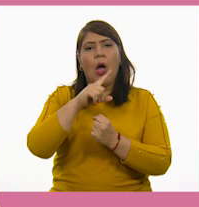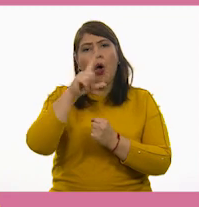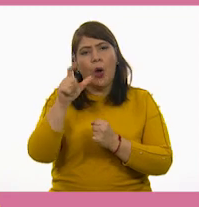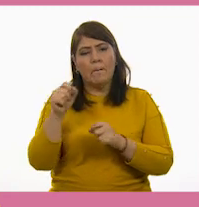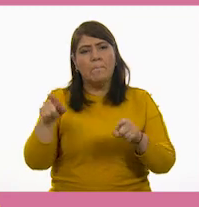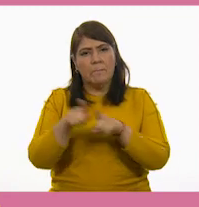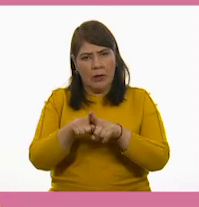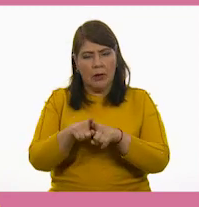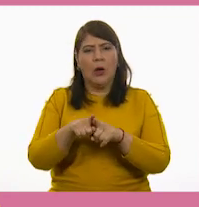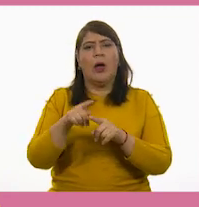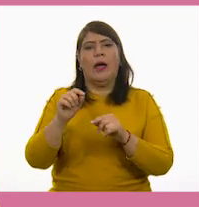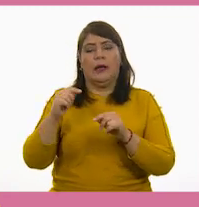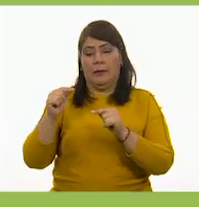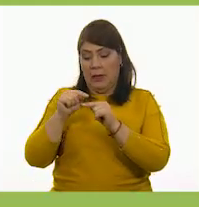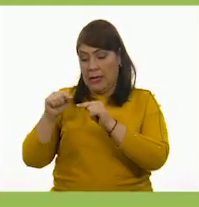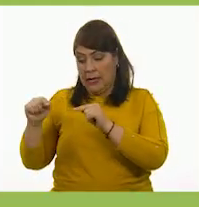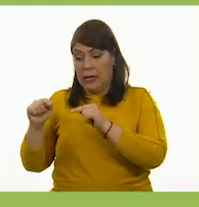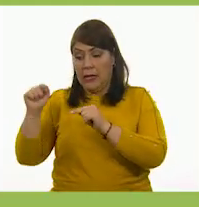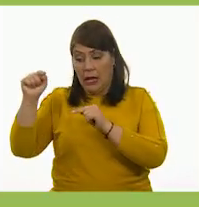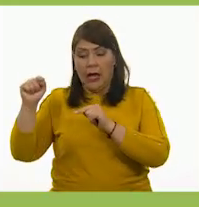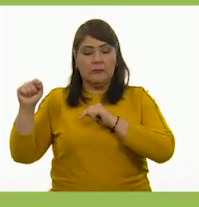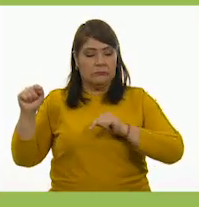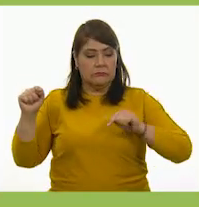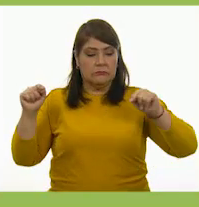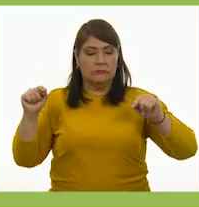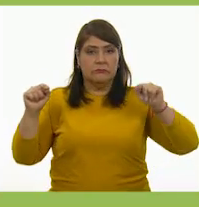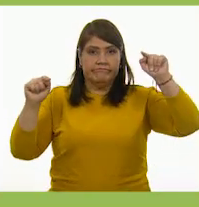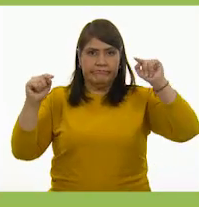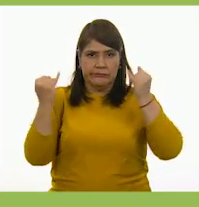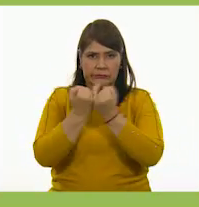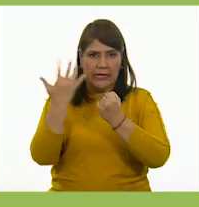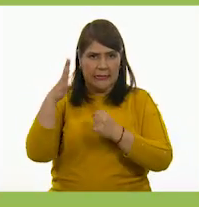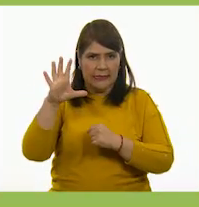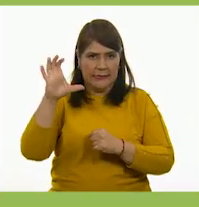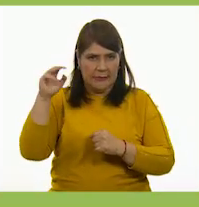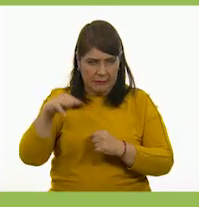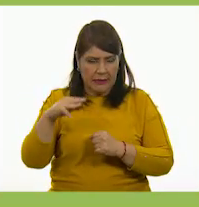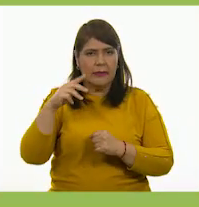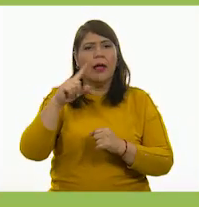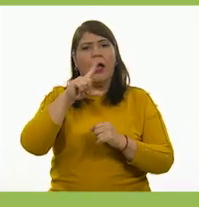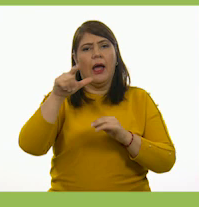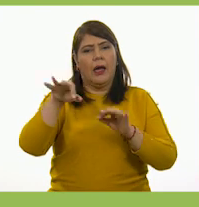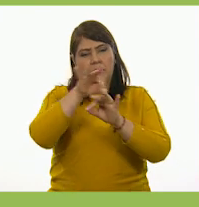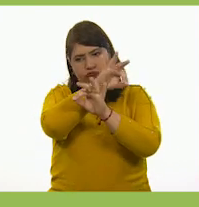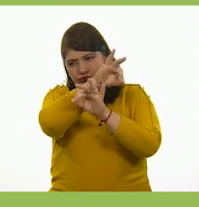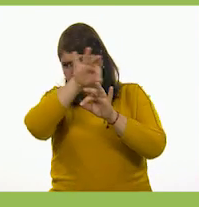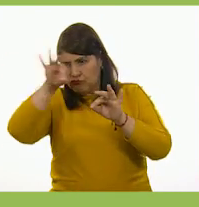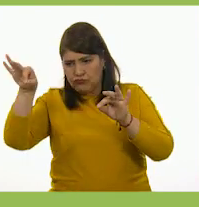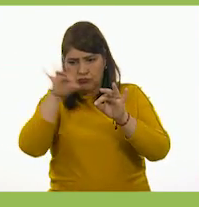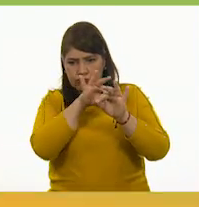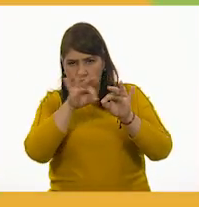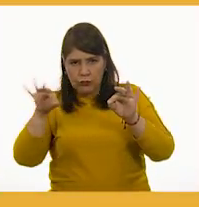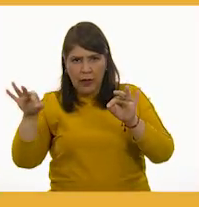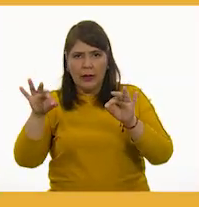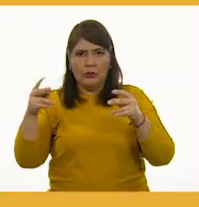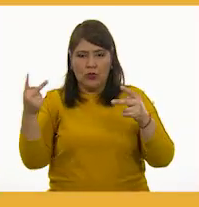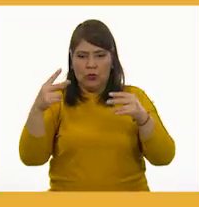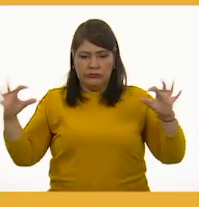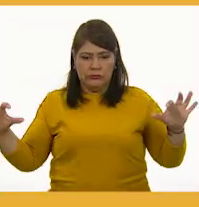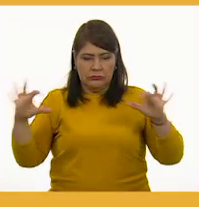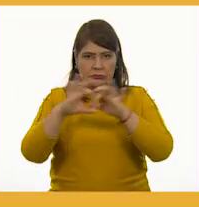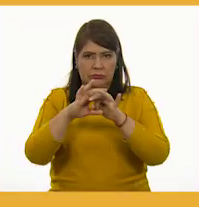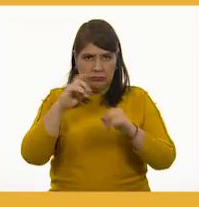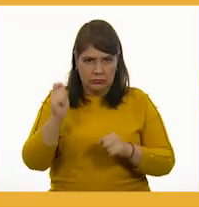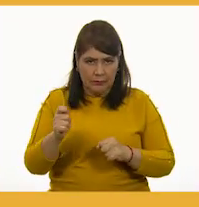anterior del otro lado de la playera 3. Traza la línea horizontal entre los dos puntos